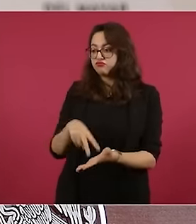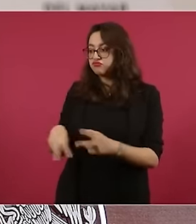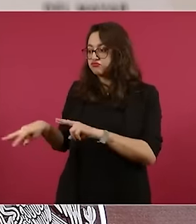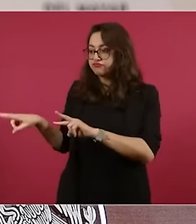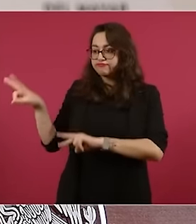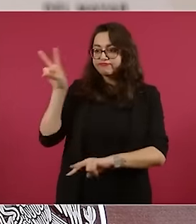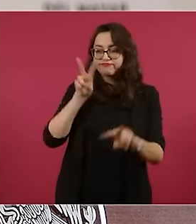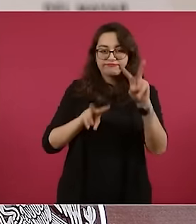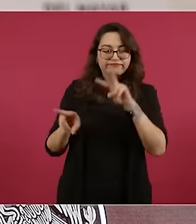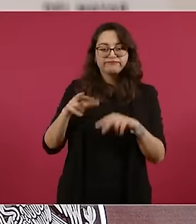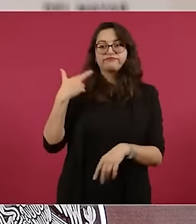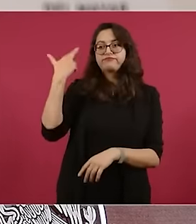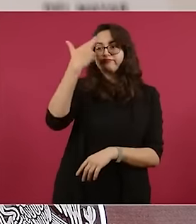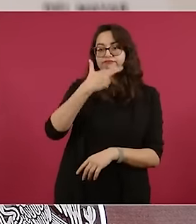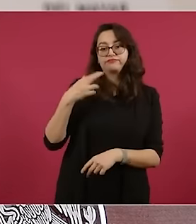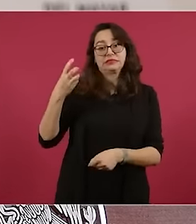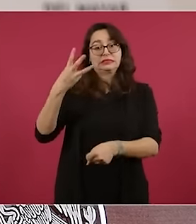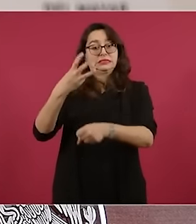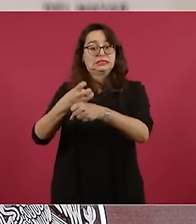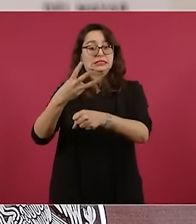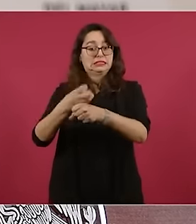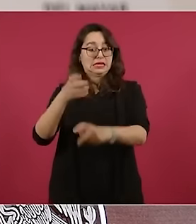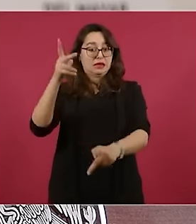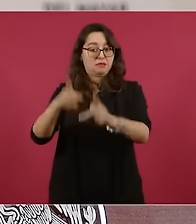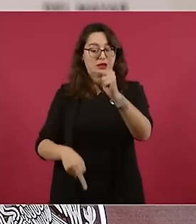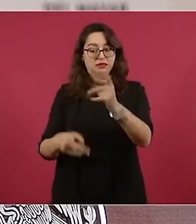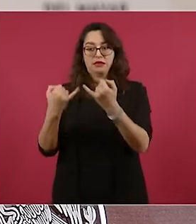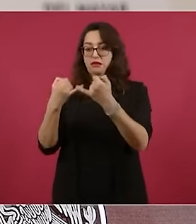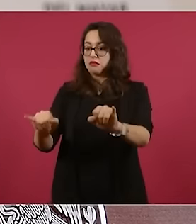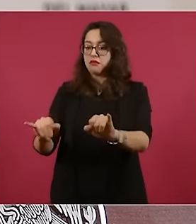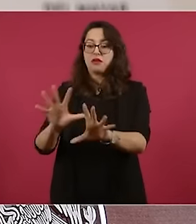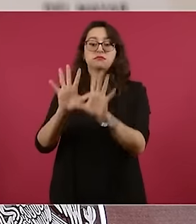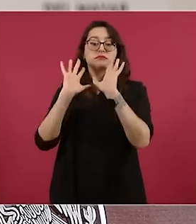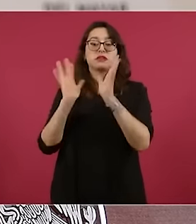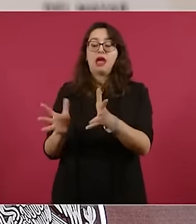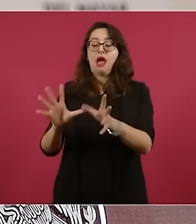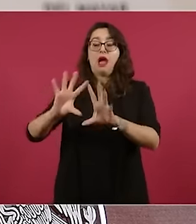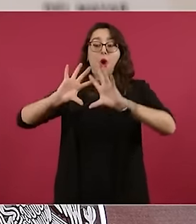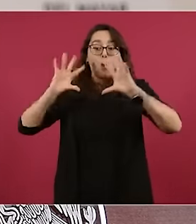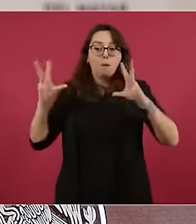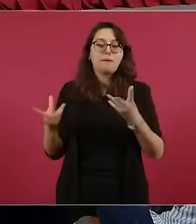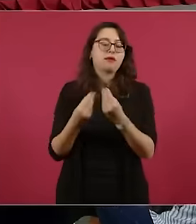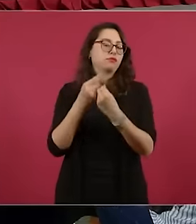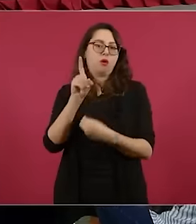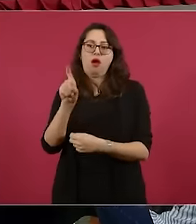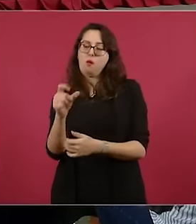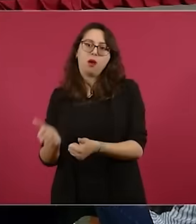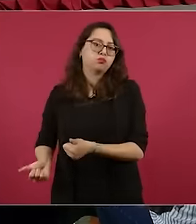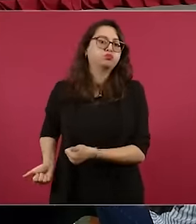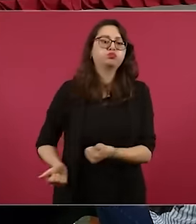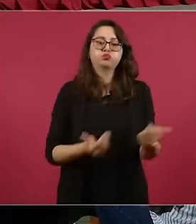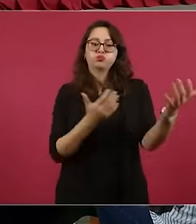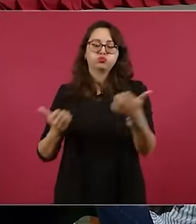inicio de la puesta en marcha de la totalidad de los equipos de bombeo y para